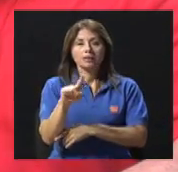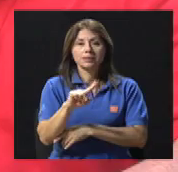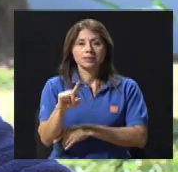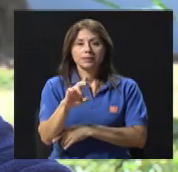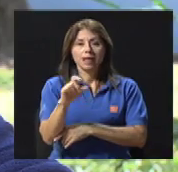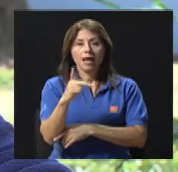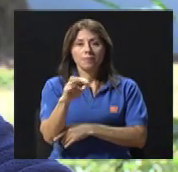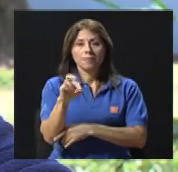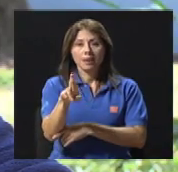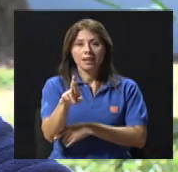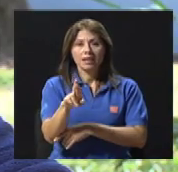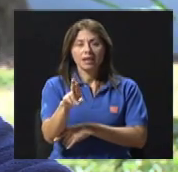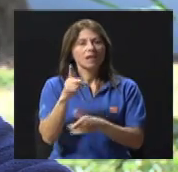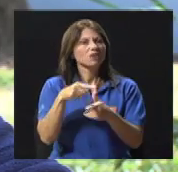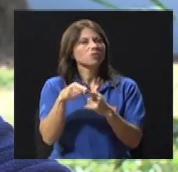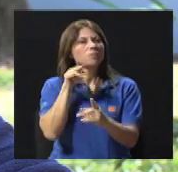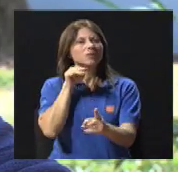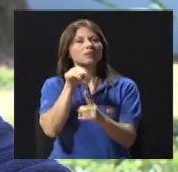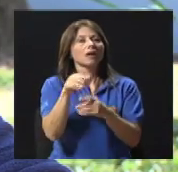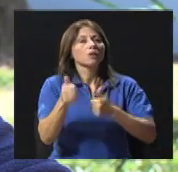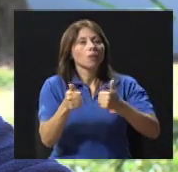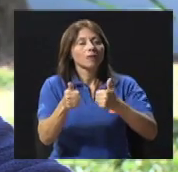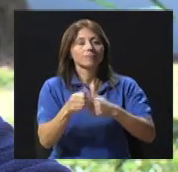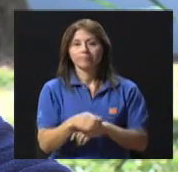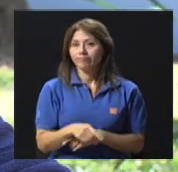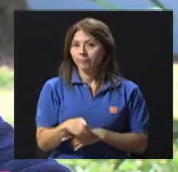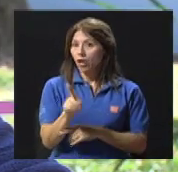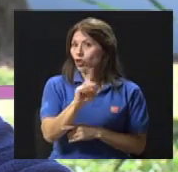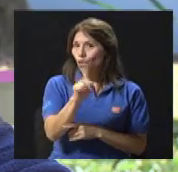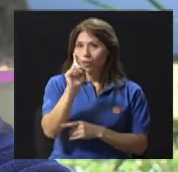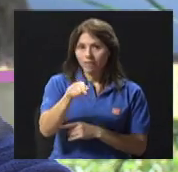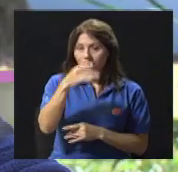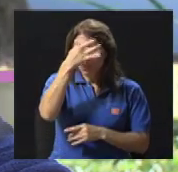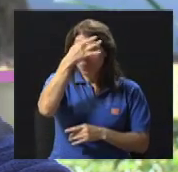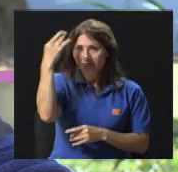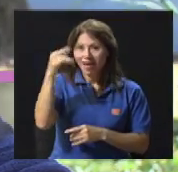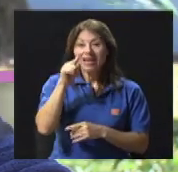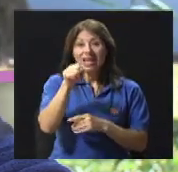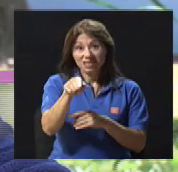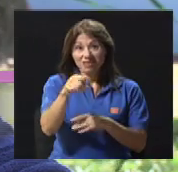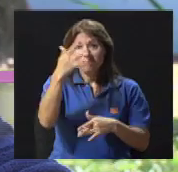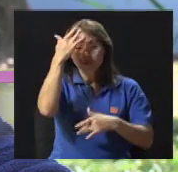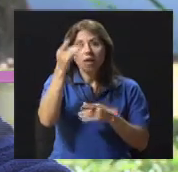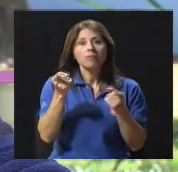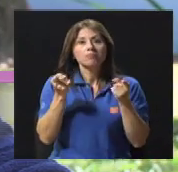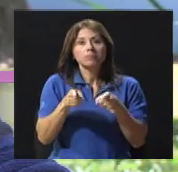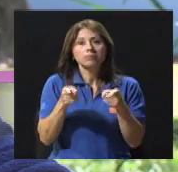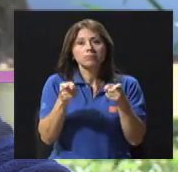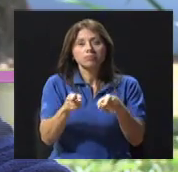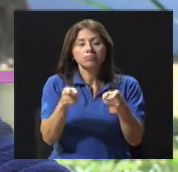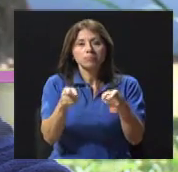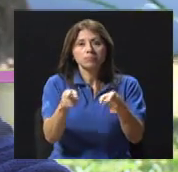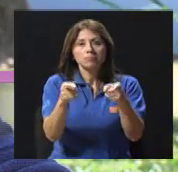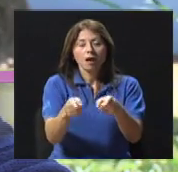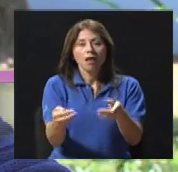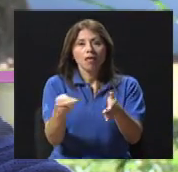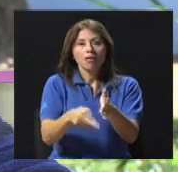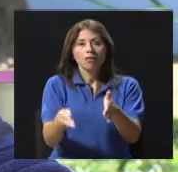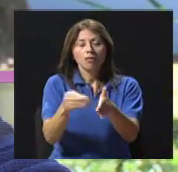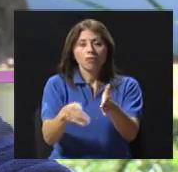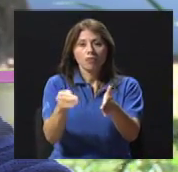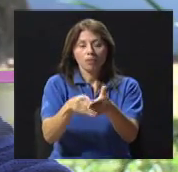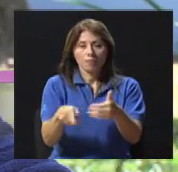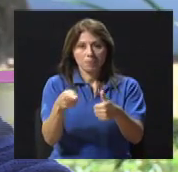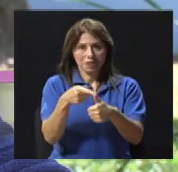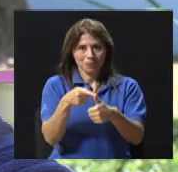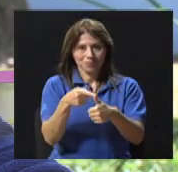mensaje? No olvidarnos que es una enfermedad que se está presentando con mayor frecuencia, primero. Segundo, que